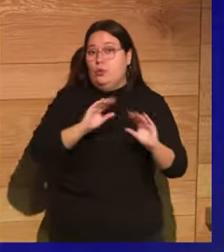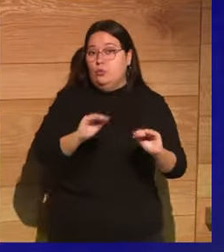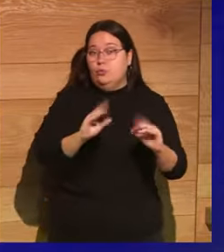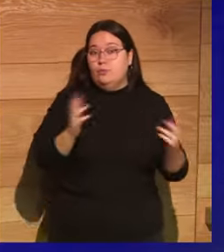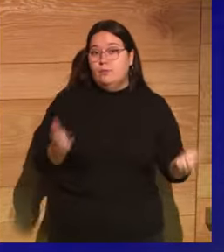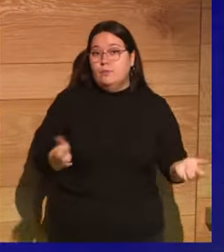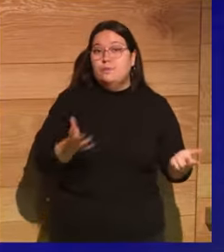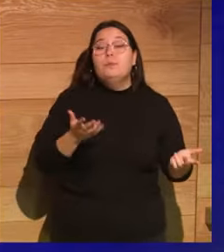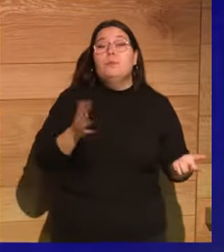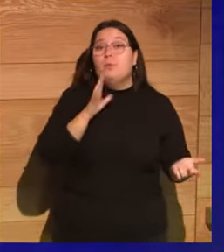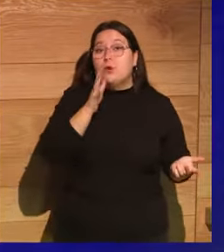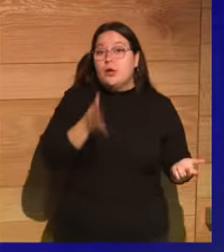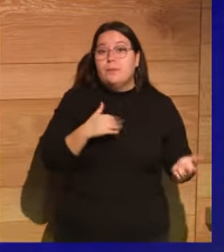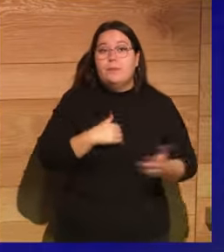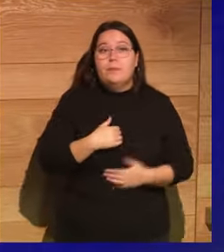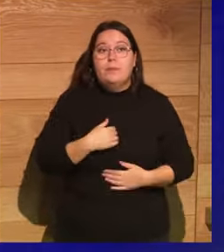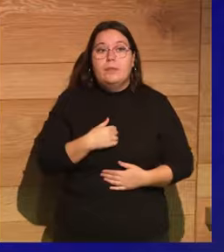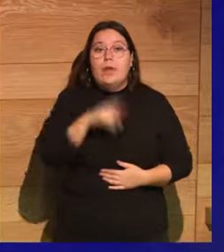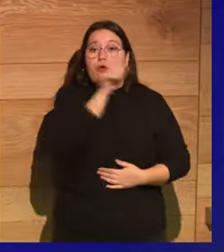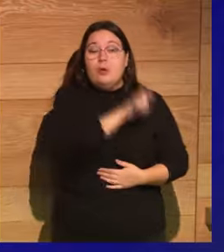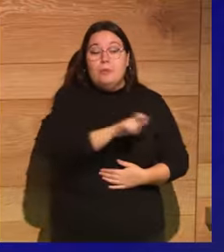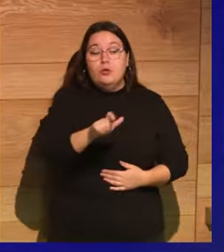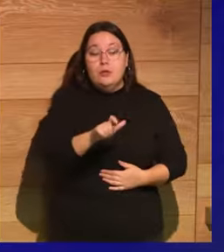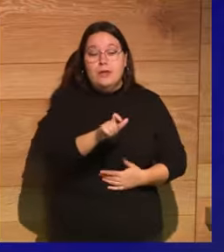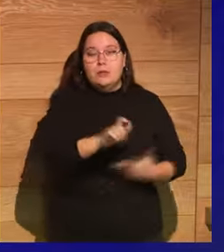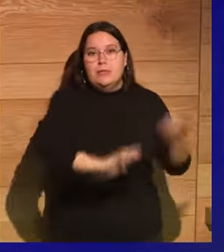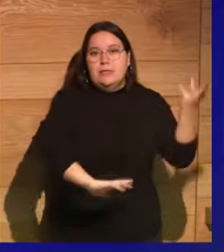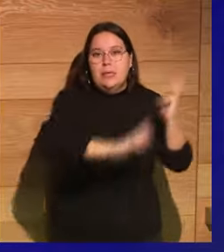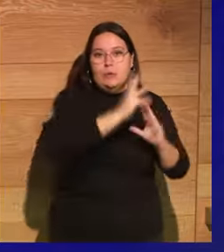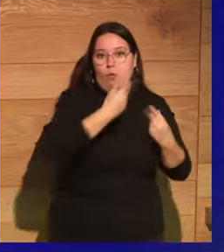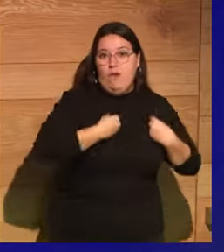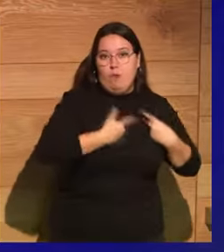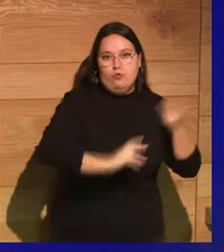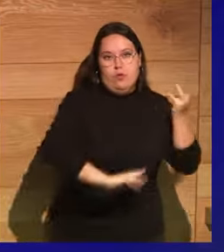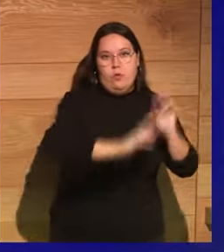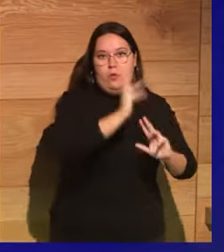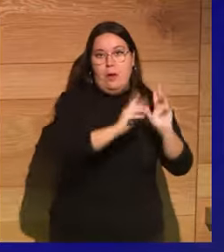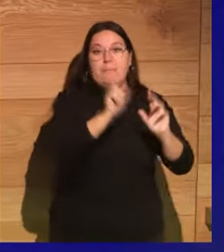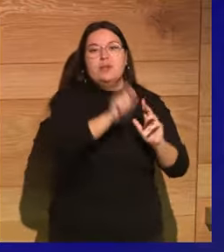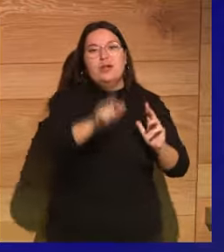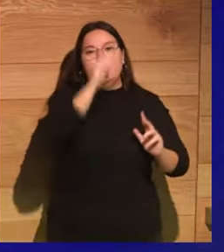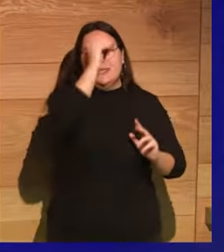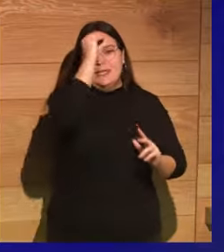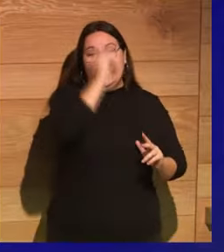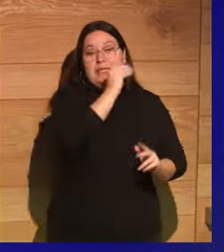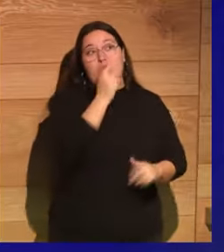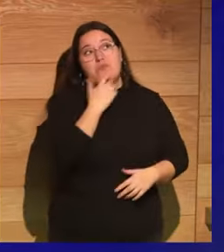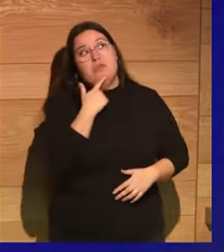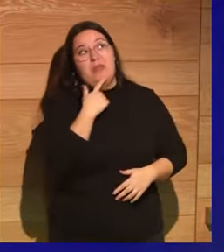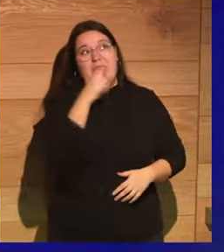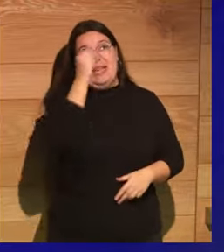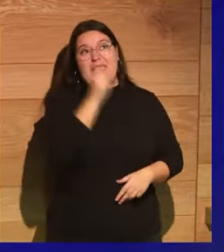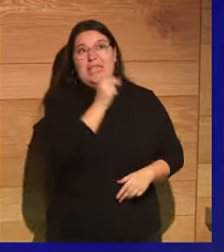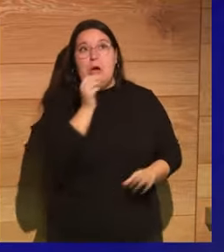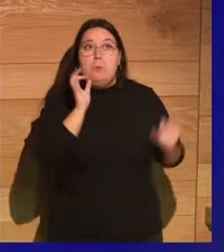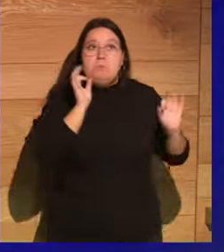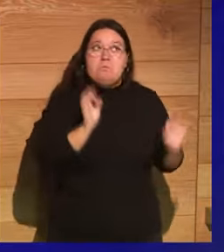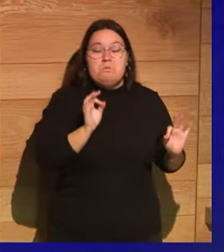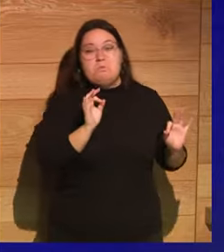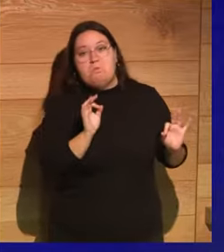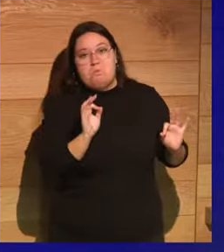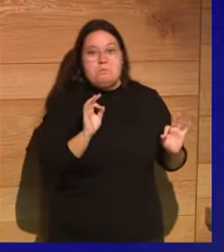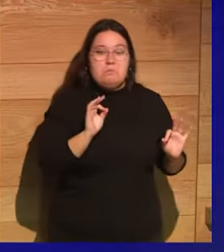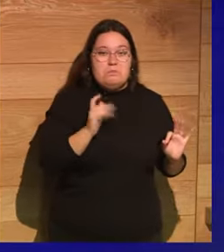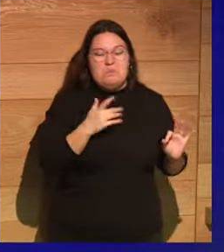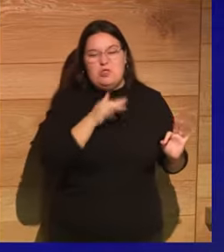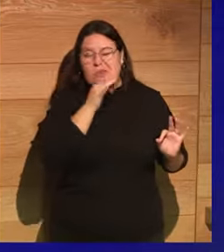hizo? Pues quemar vivos a unos cuantos de esos cristianos, si es que podemos usar el término cristianos en ese momento. ¿Qué